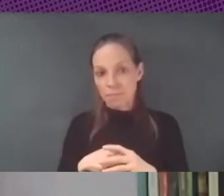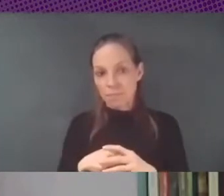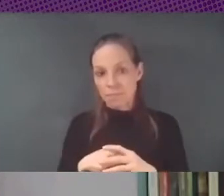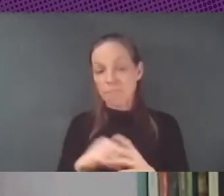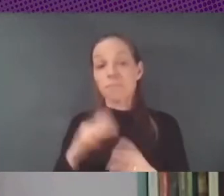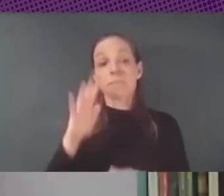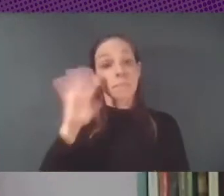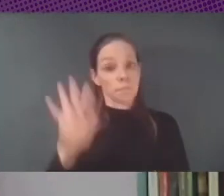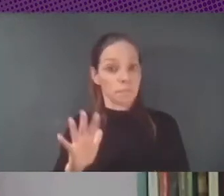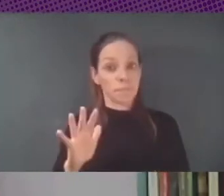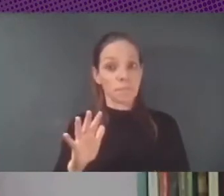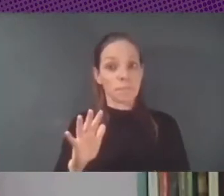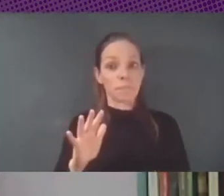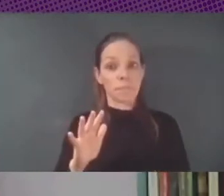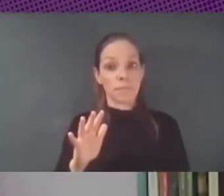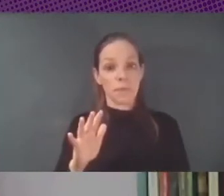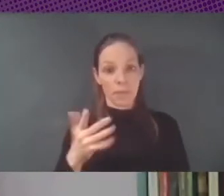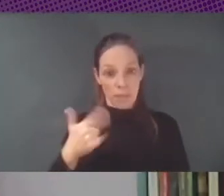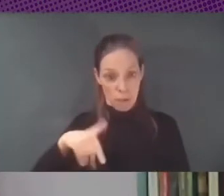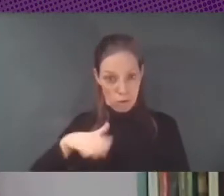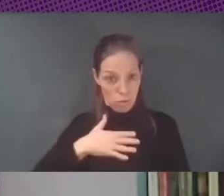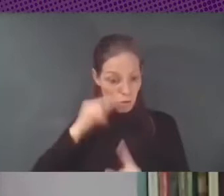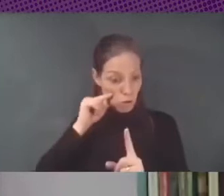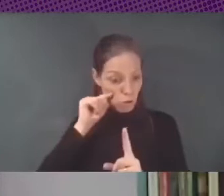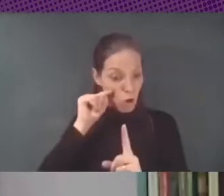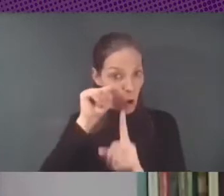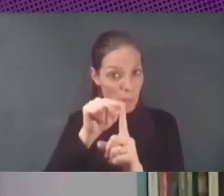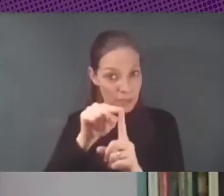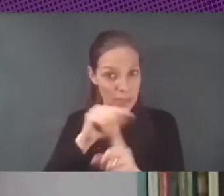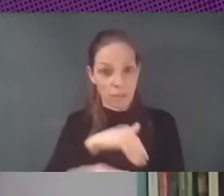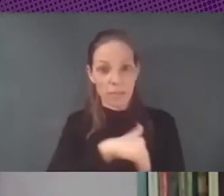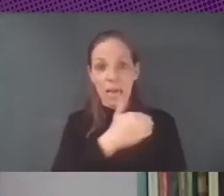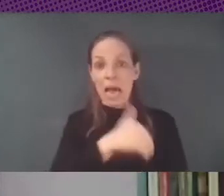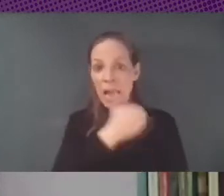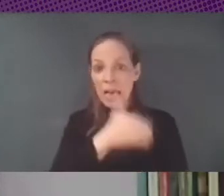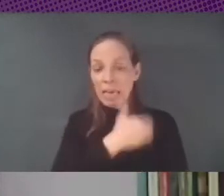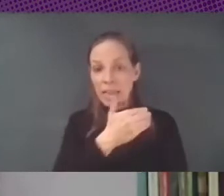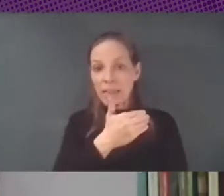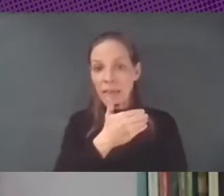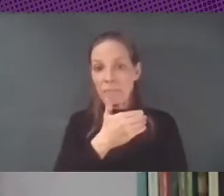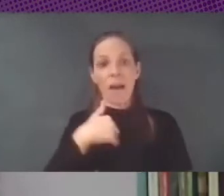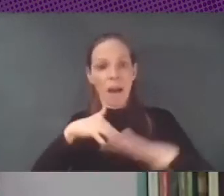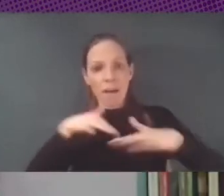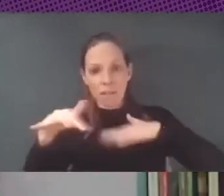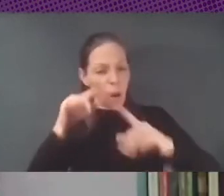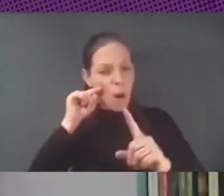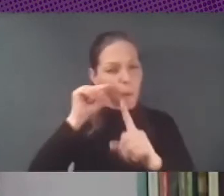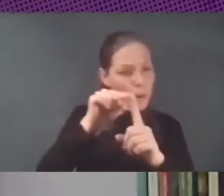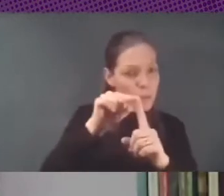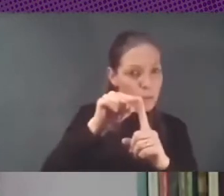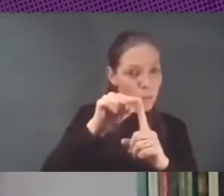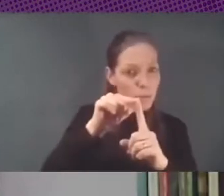decisión entre los objetivos que nos proponemos desde la academia desde los activismos y los medios que usamos para intentar